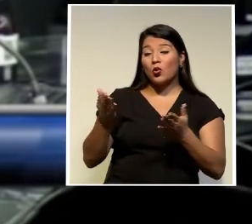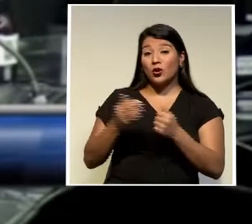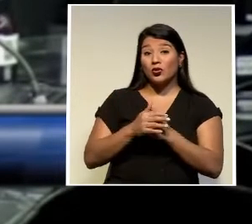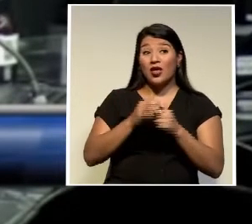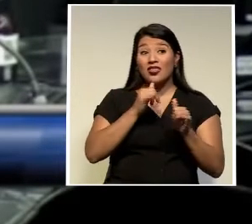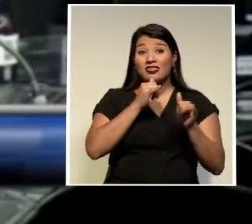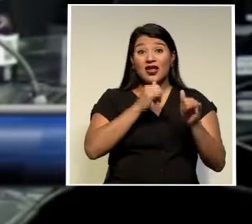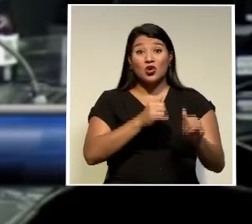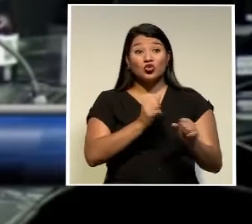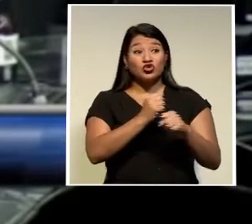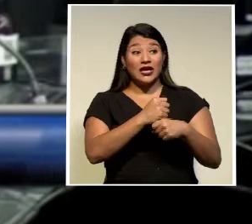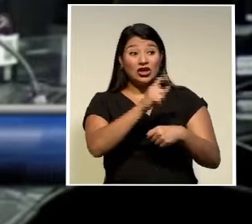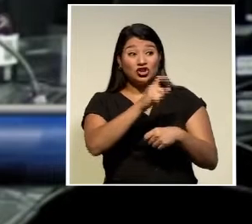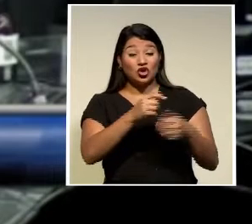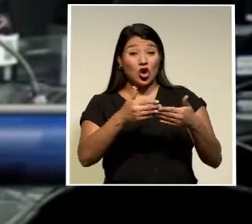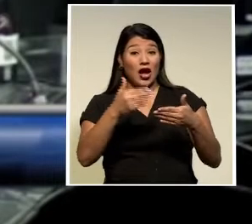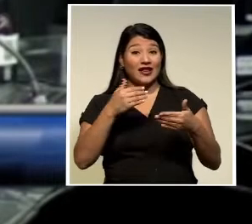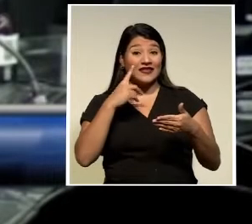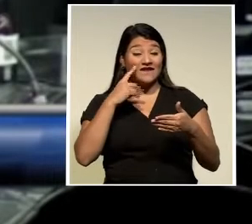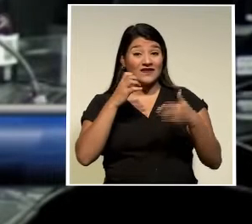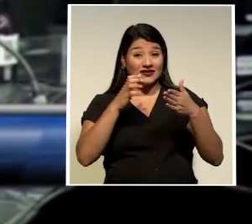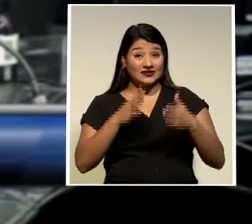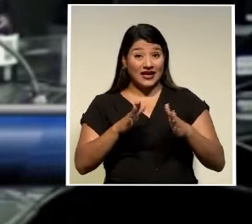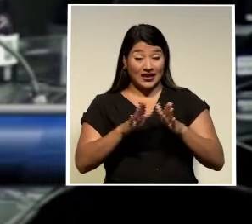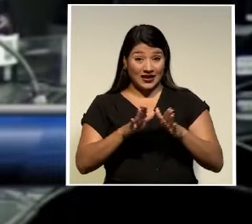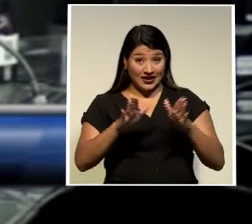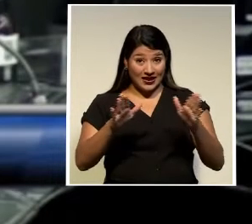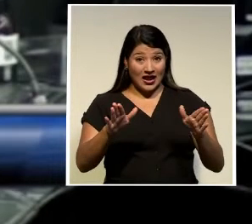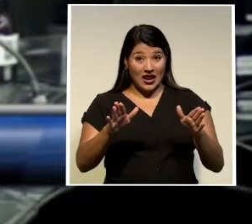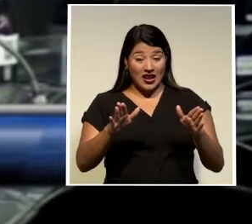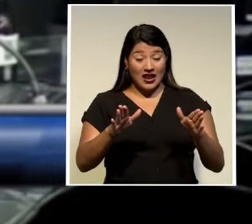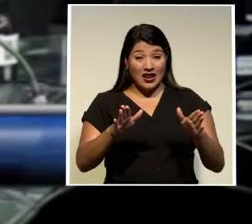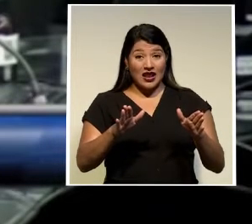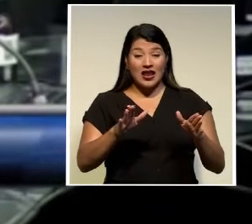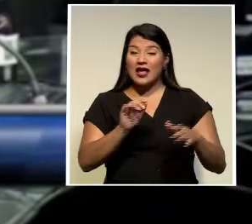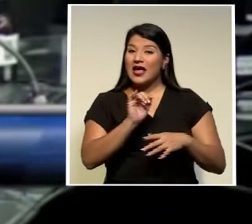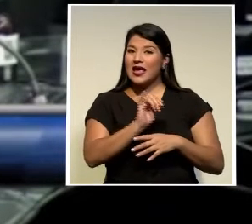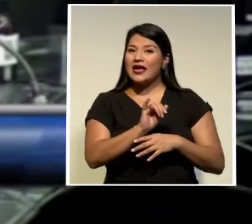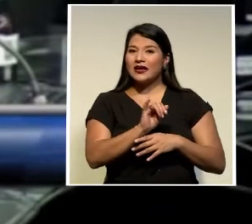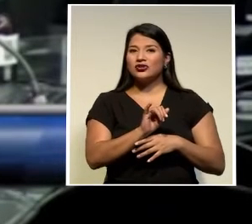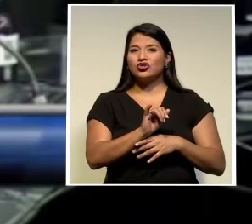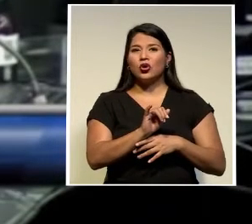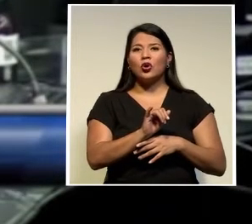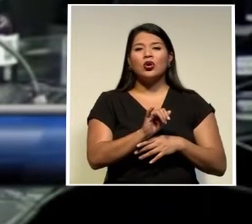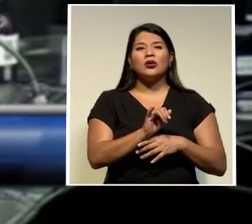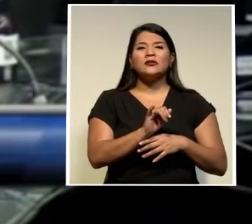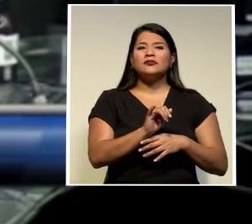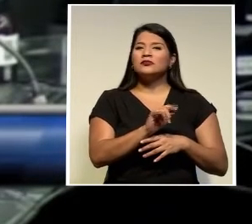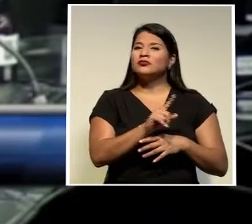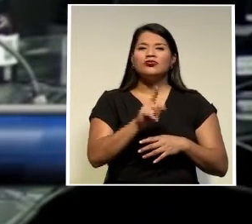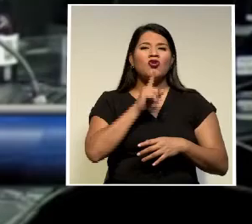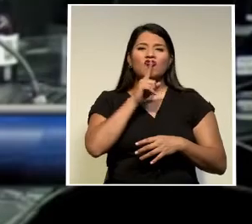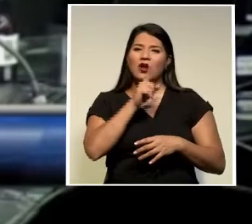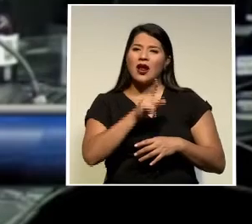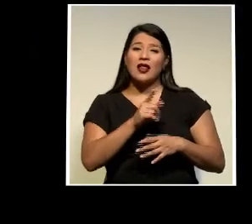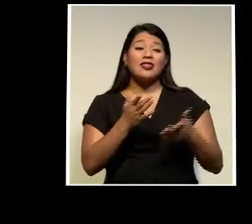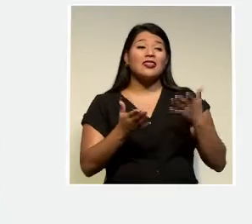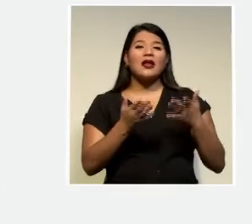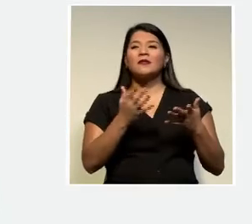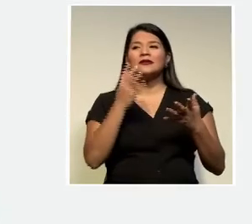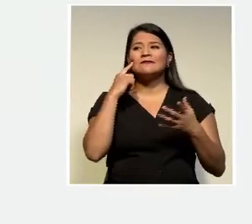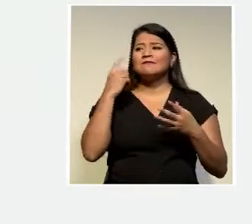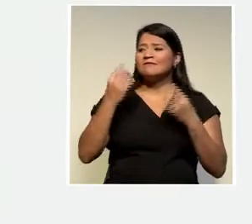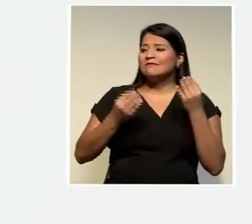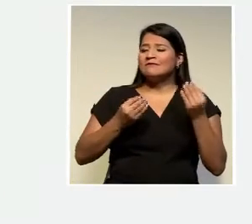realizado la ex fiscal general ante esa relatoría es el resultado de una acción desesperada para limpiar su nombre